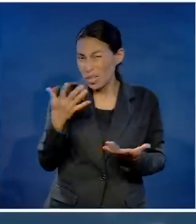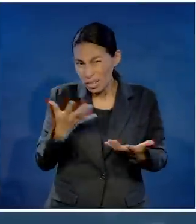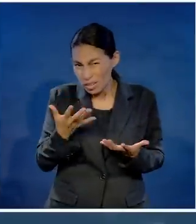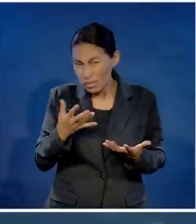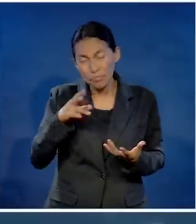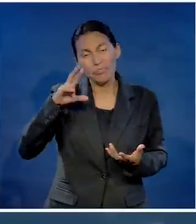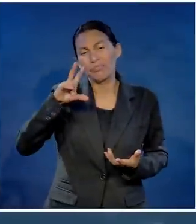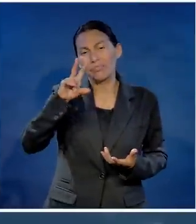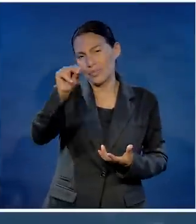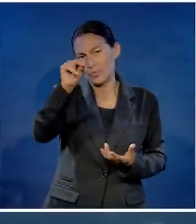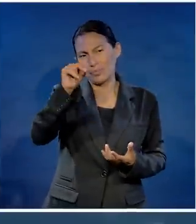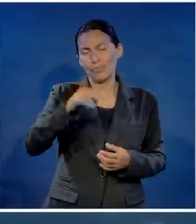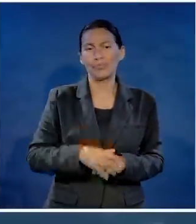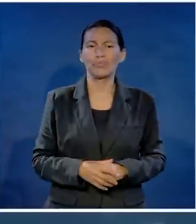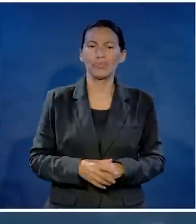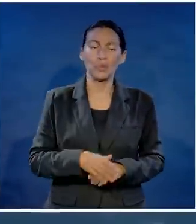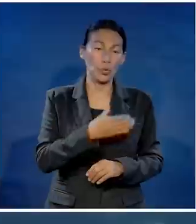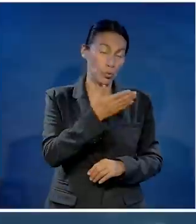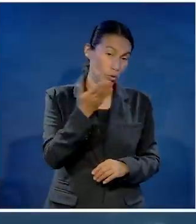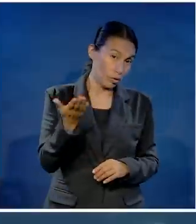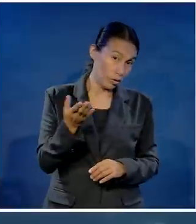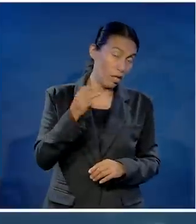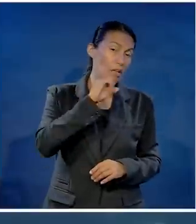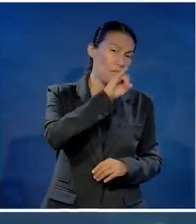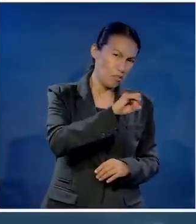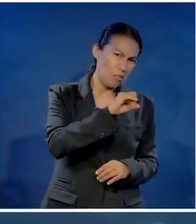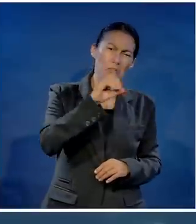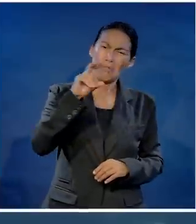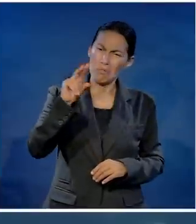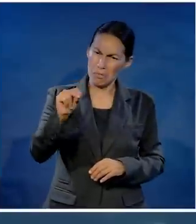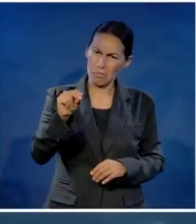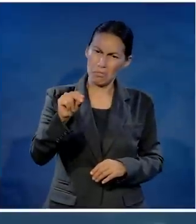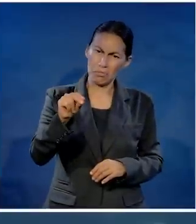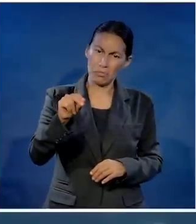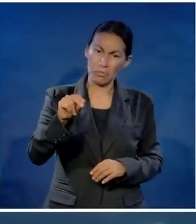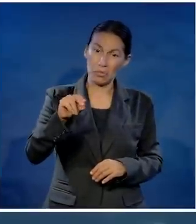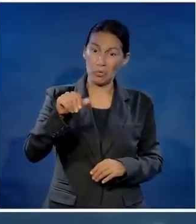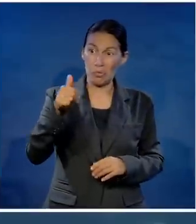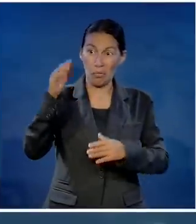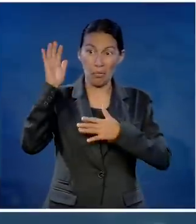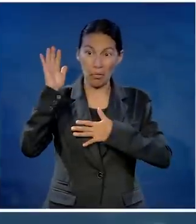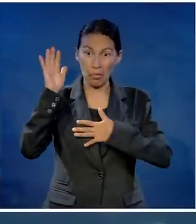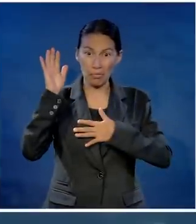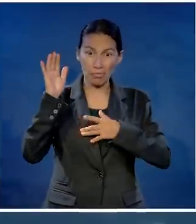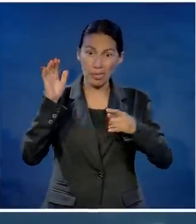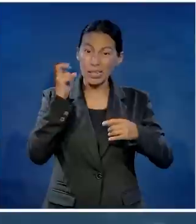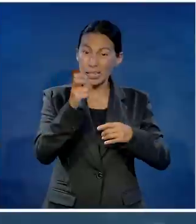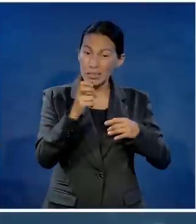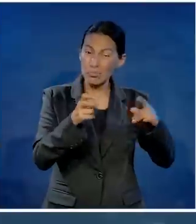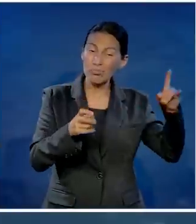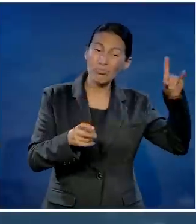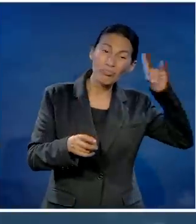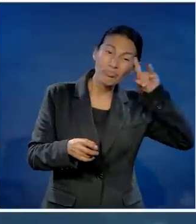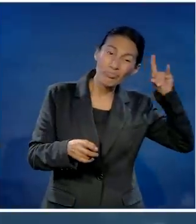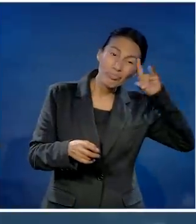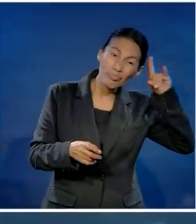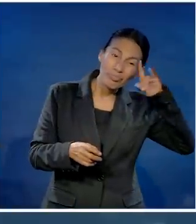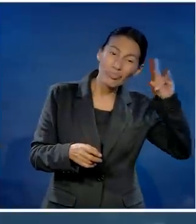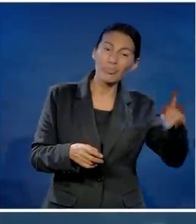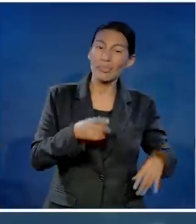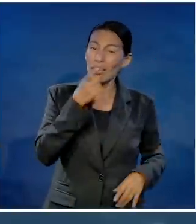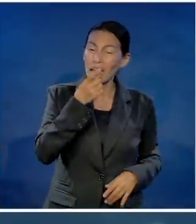no lo van a hacer digan que no. Todo lo que digan más viene del diablo.